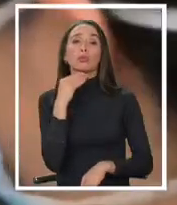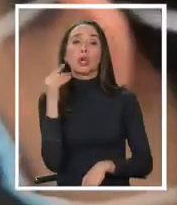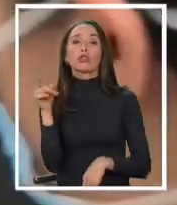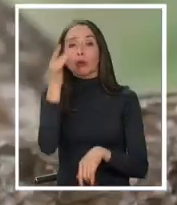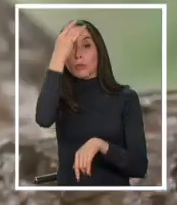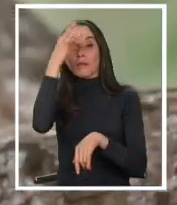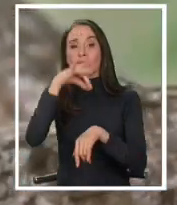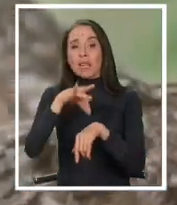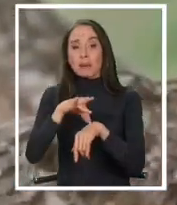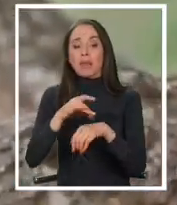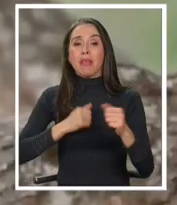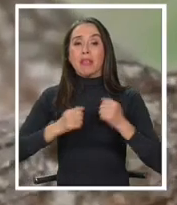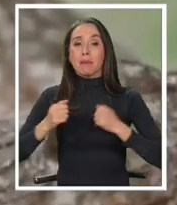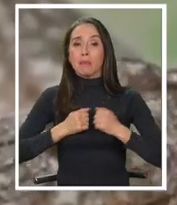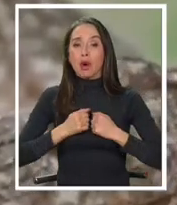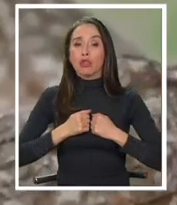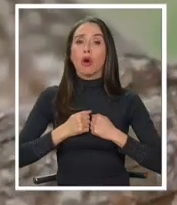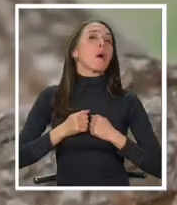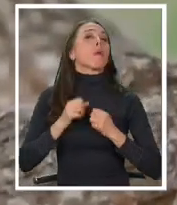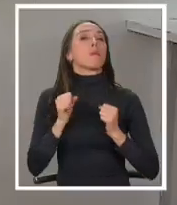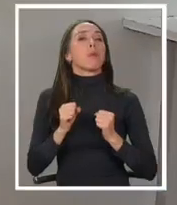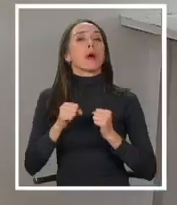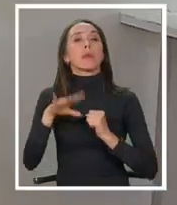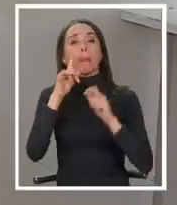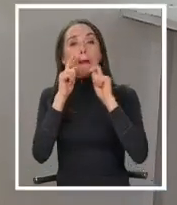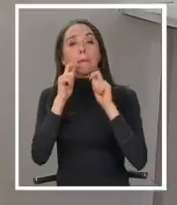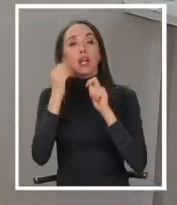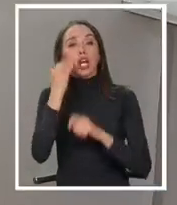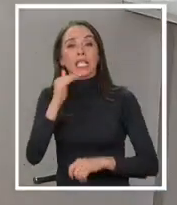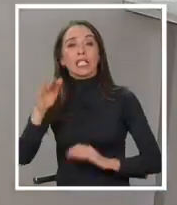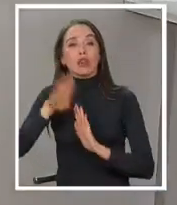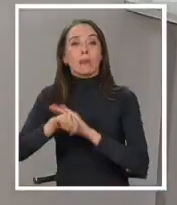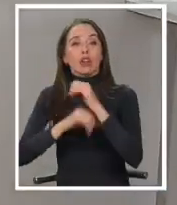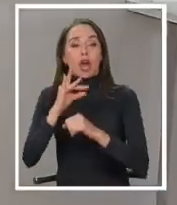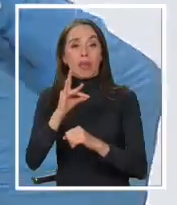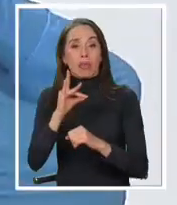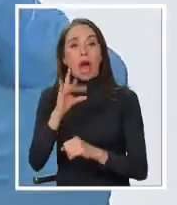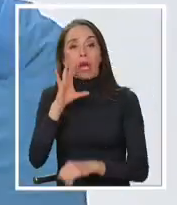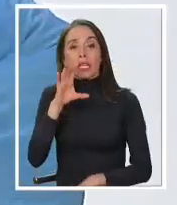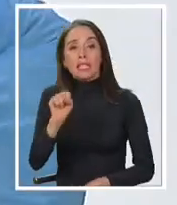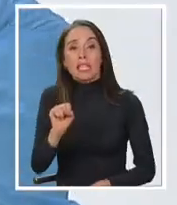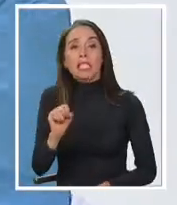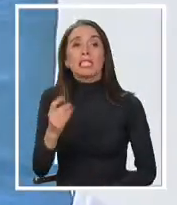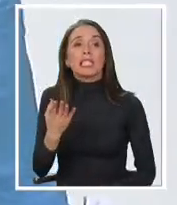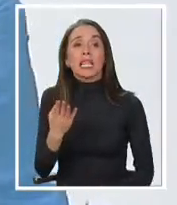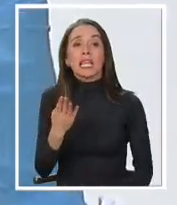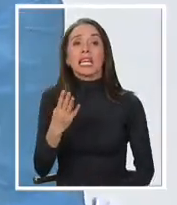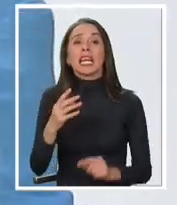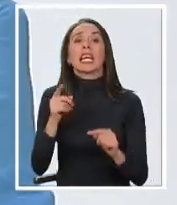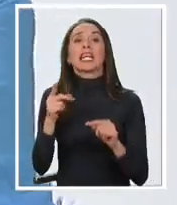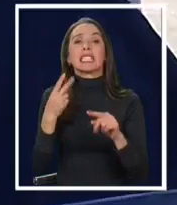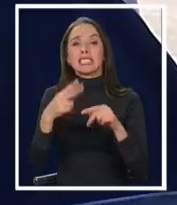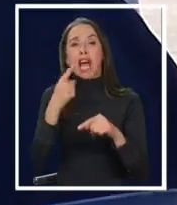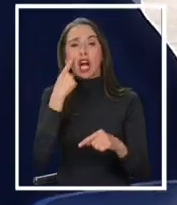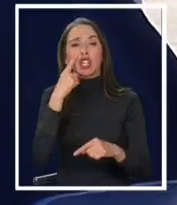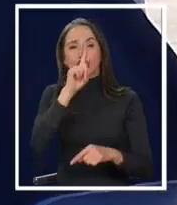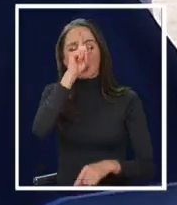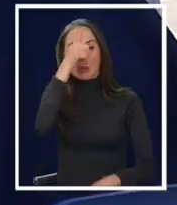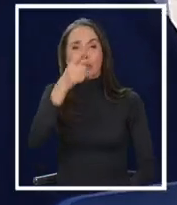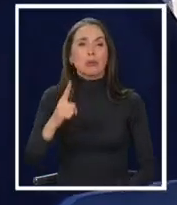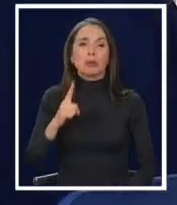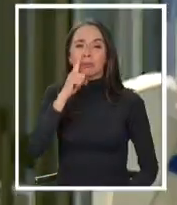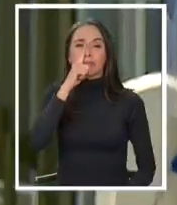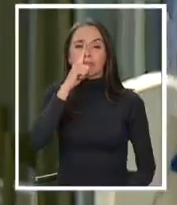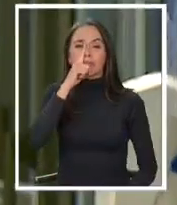por esta enfermedad que podría ser más riesgosa en menores de edad. La infección se puede detectar a través de un examen que ya conocemos, el PCR.